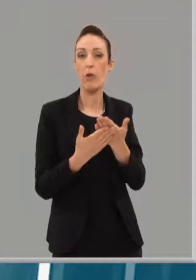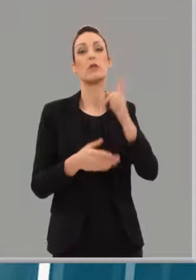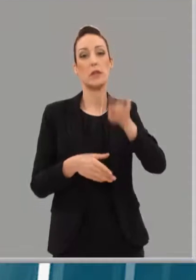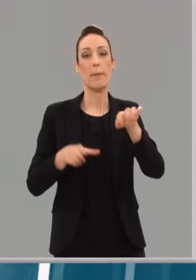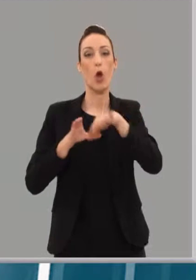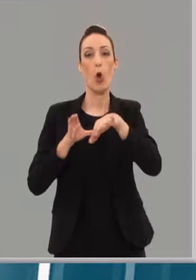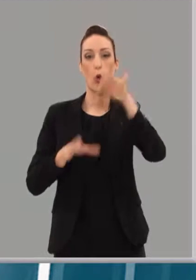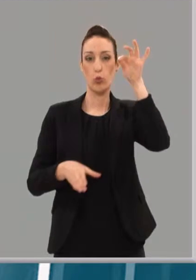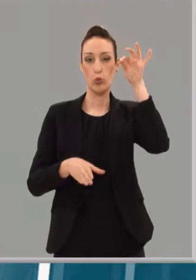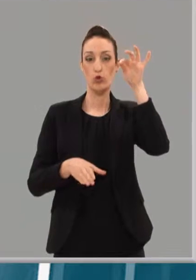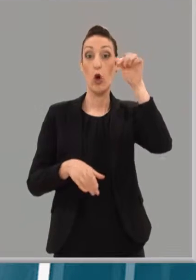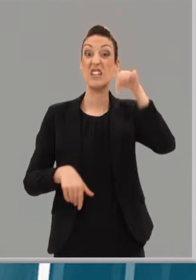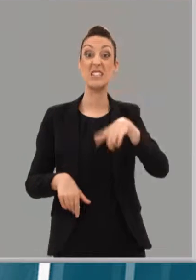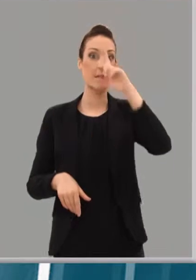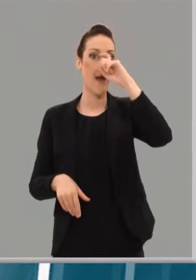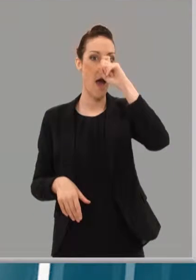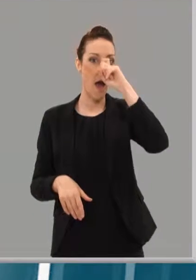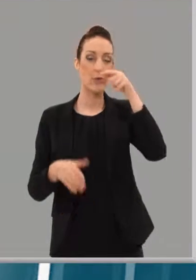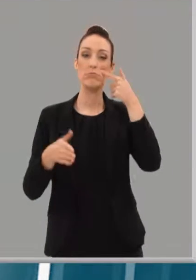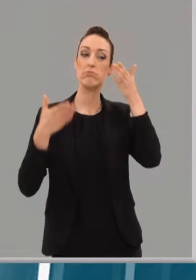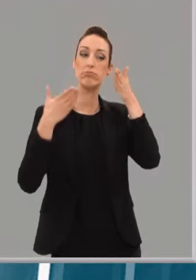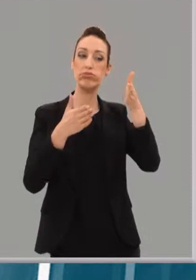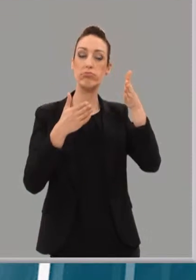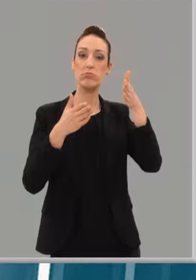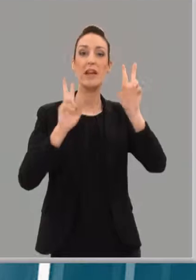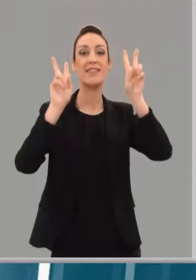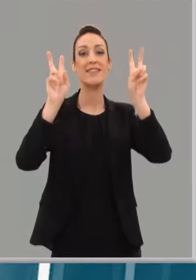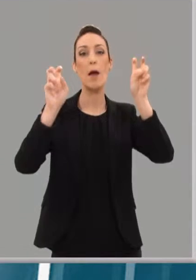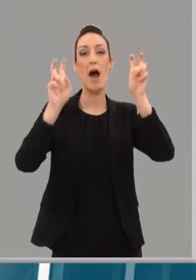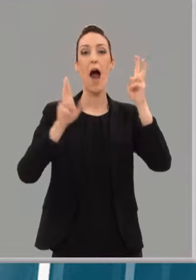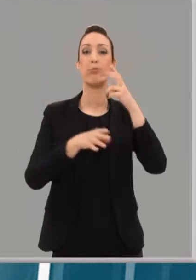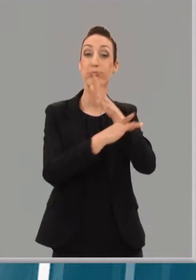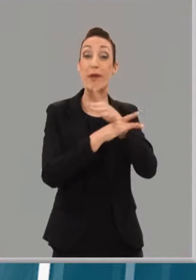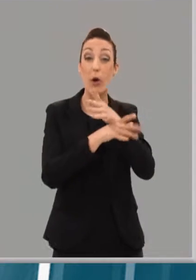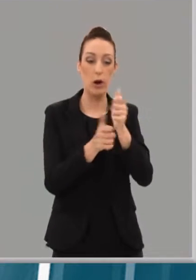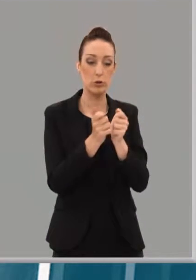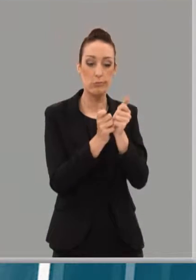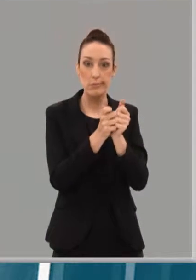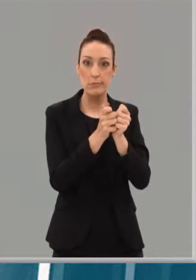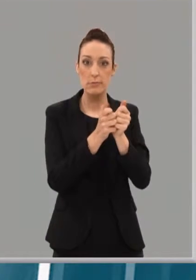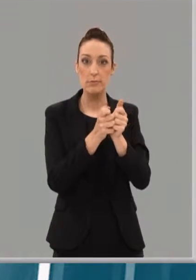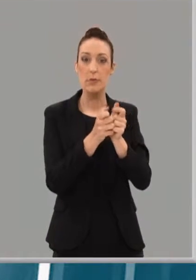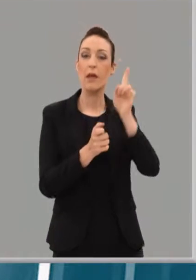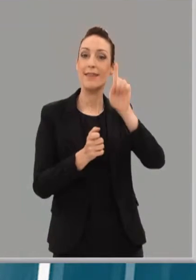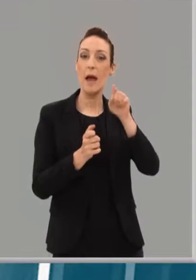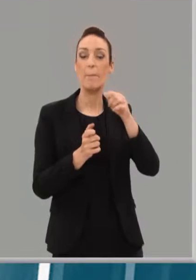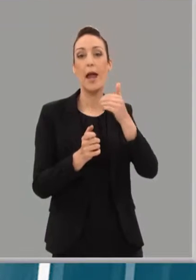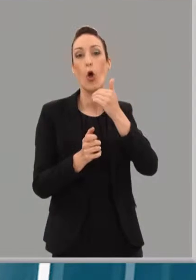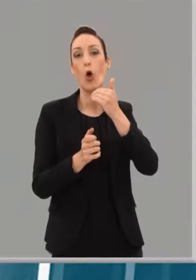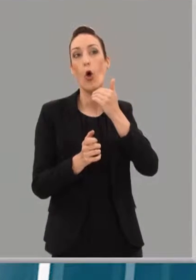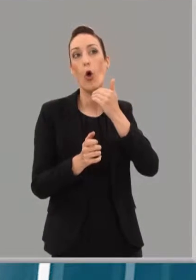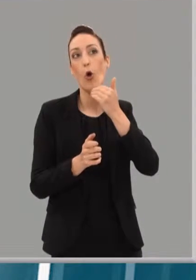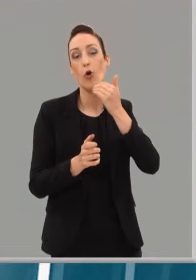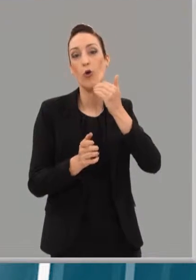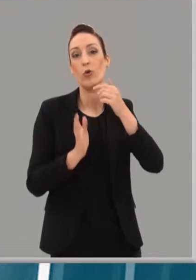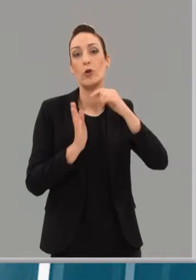y este año se dedicará a lo que es la industria de videojuegos y las últimas novedades tecnológicas. Una